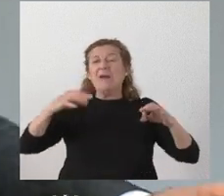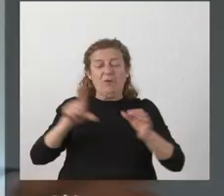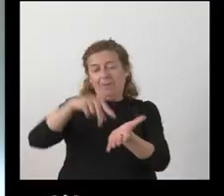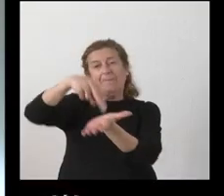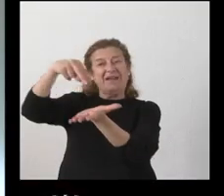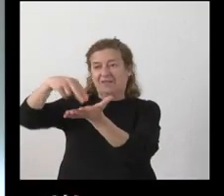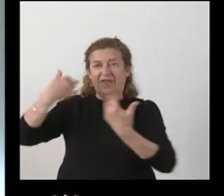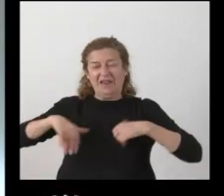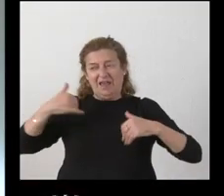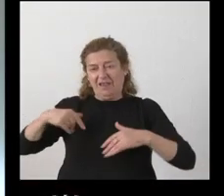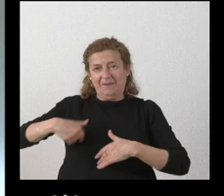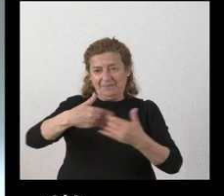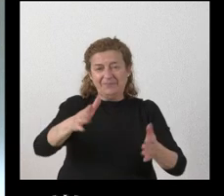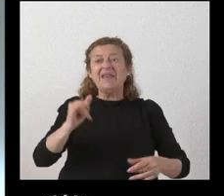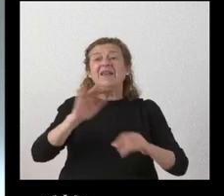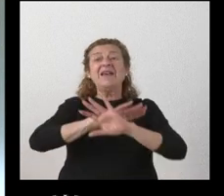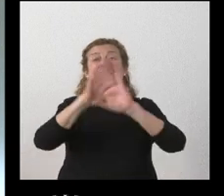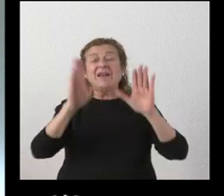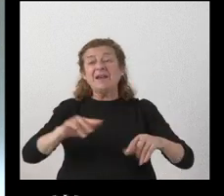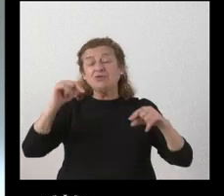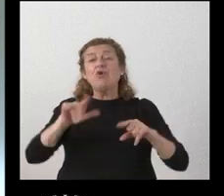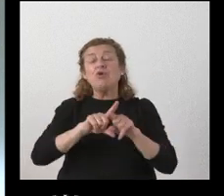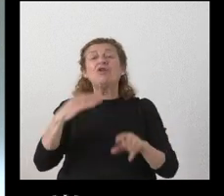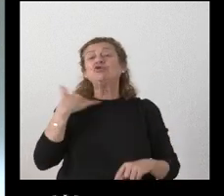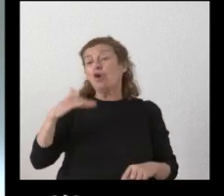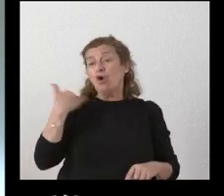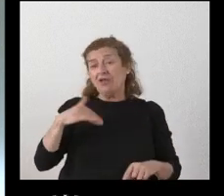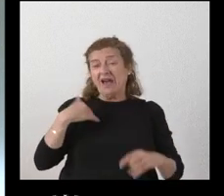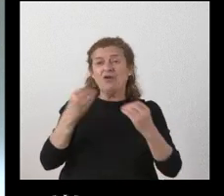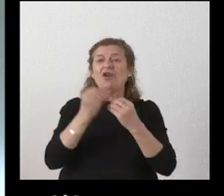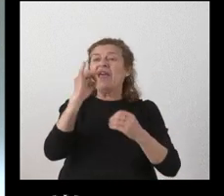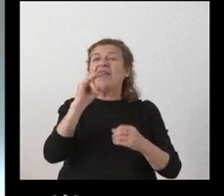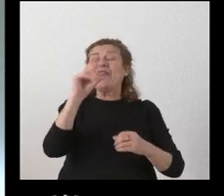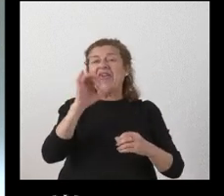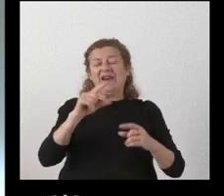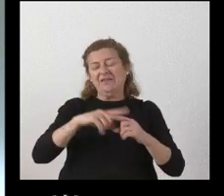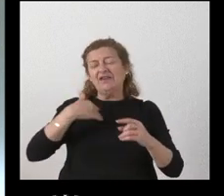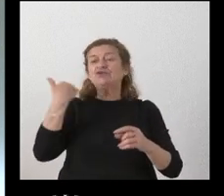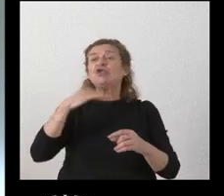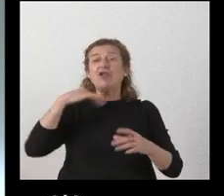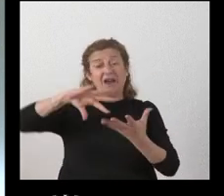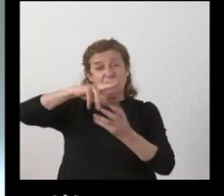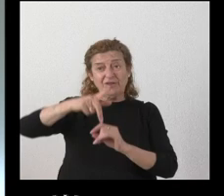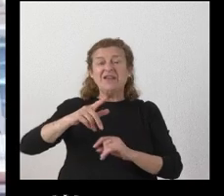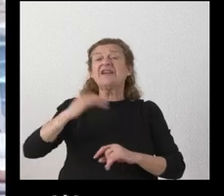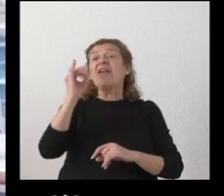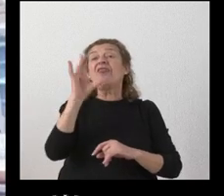y terminamos hoy en Soria con Isiara Ortega de Soria Noticias Isiara buenos